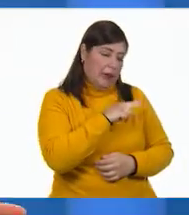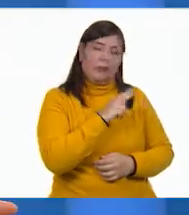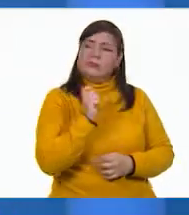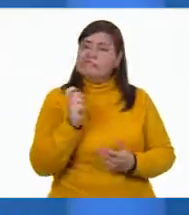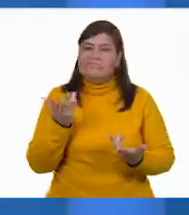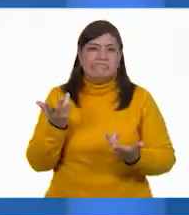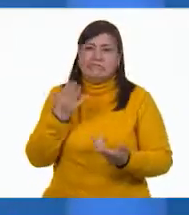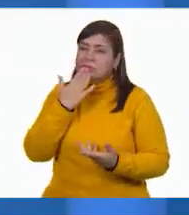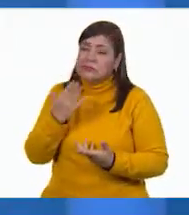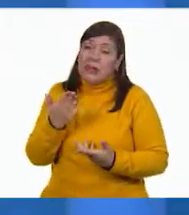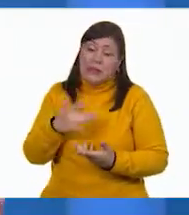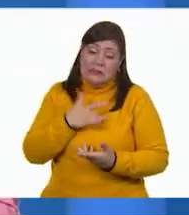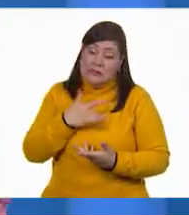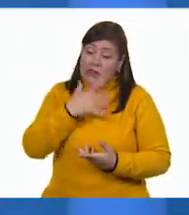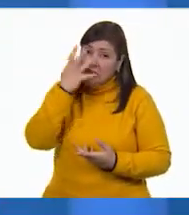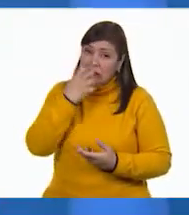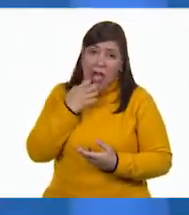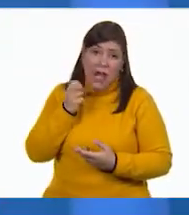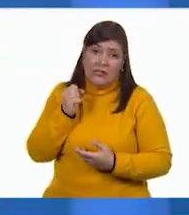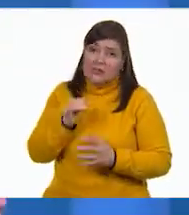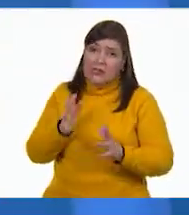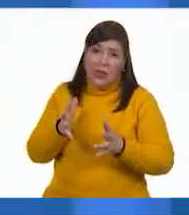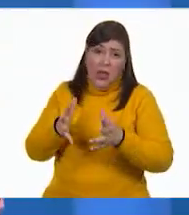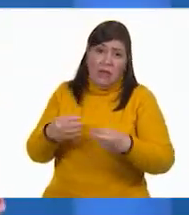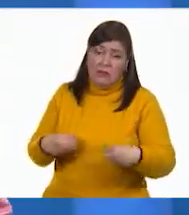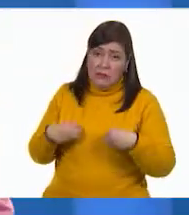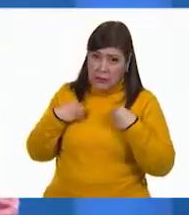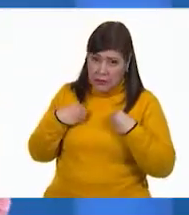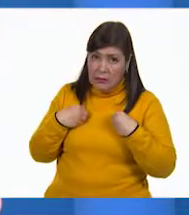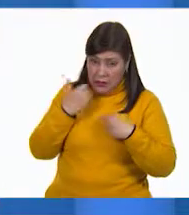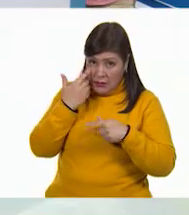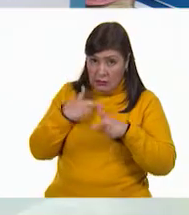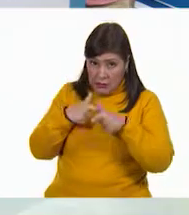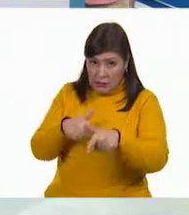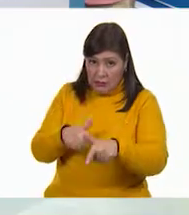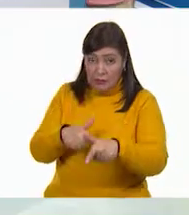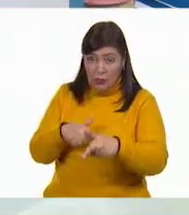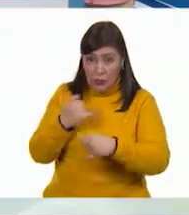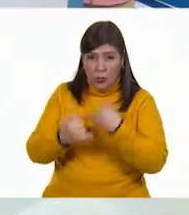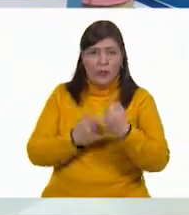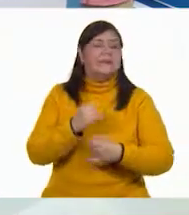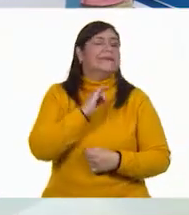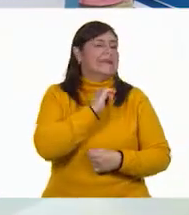es malo sentirse triste. Es parte de la vida. ¿Quieres seguir jugando? Claro que sí.